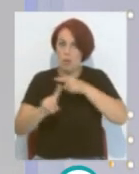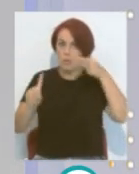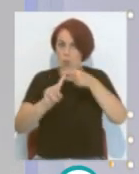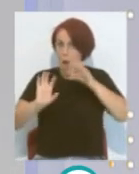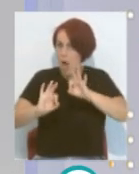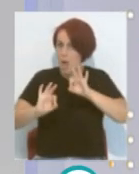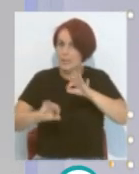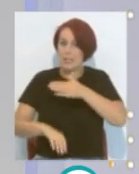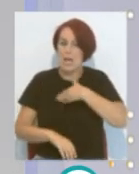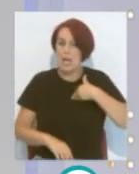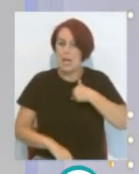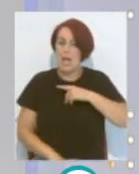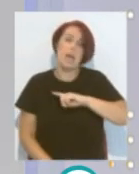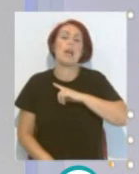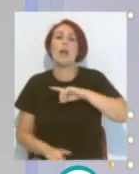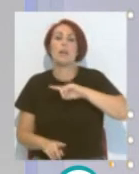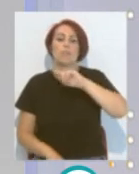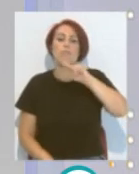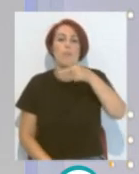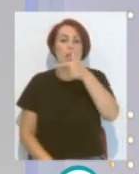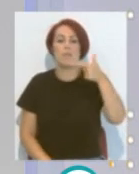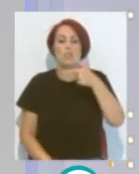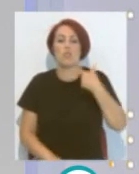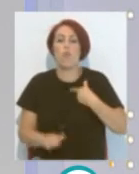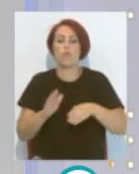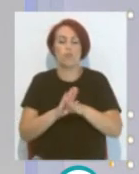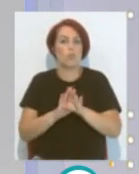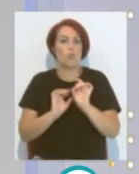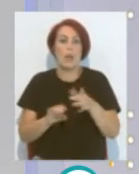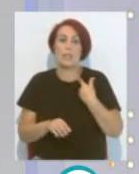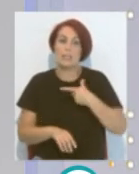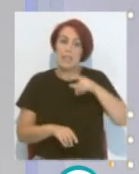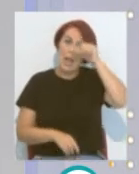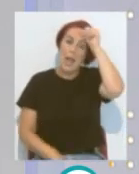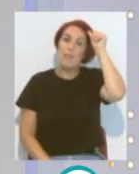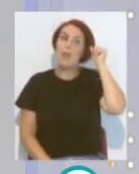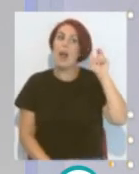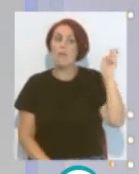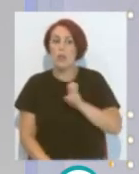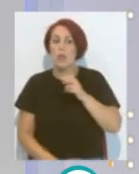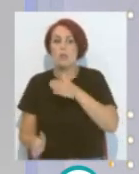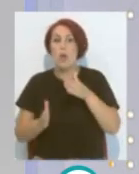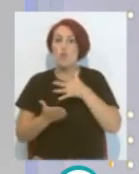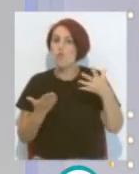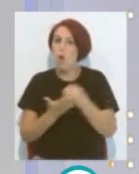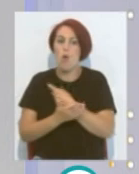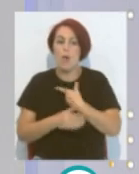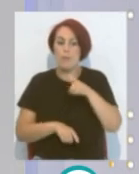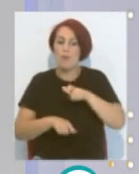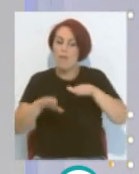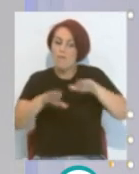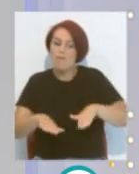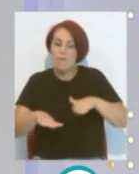máxima categoría del fútbol español Y es que como tú bien comentas Hugo Desde que llegar a Cervera al banquillo del Cádiz Todas las temporadas creo que los aficionados han disfrutado